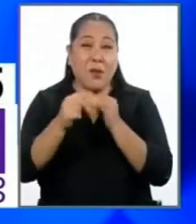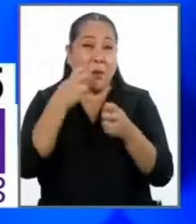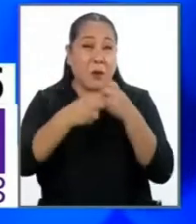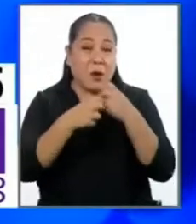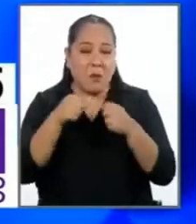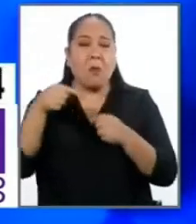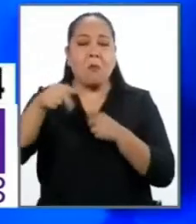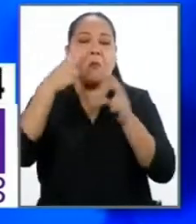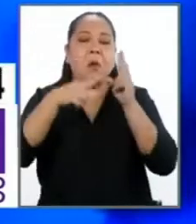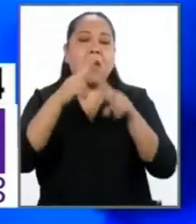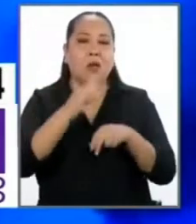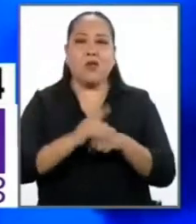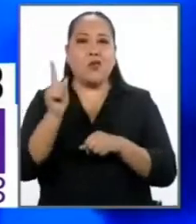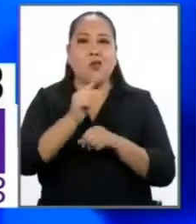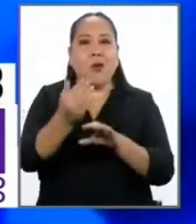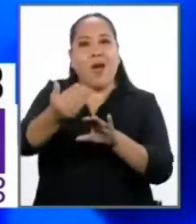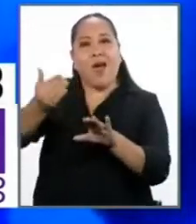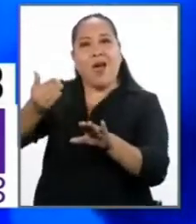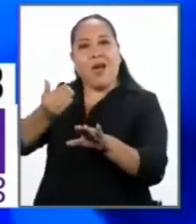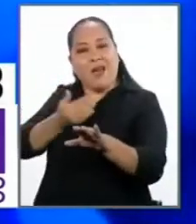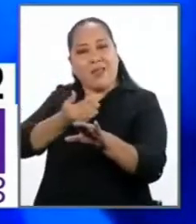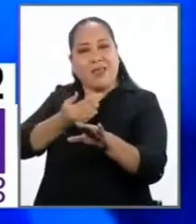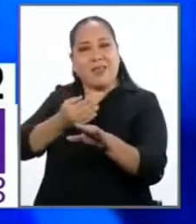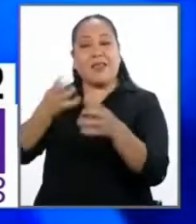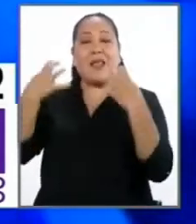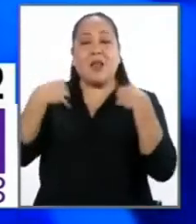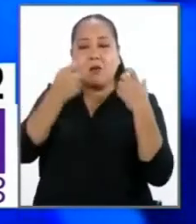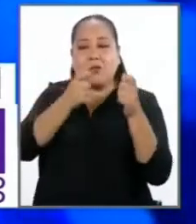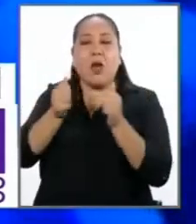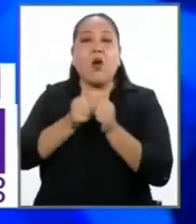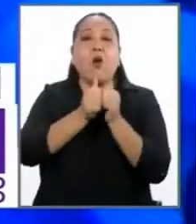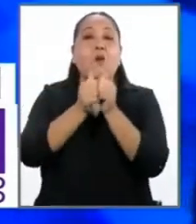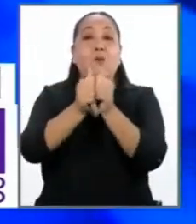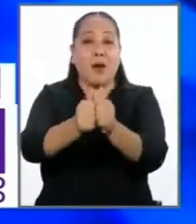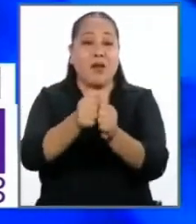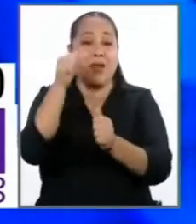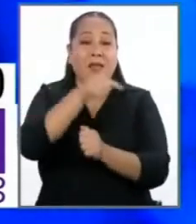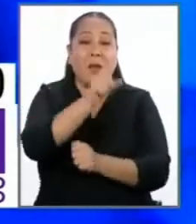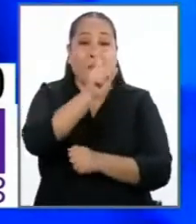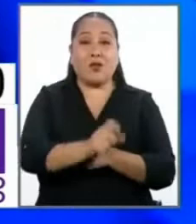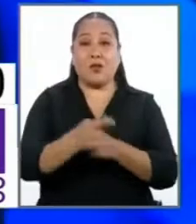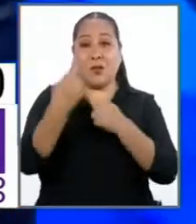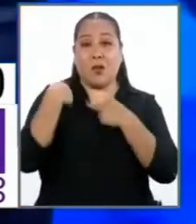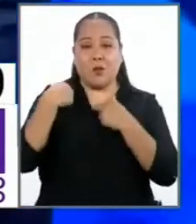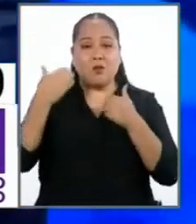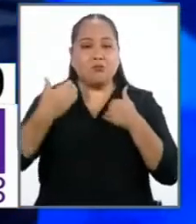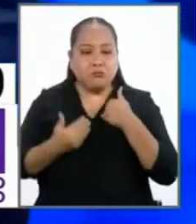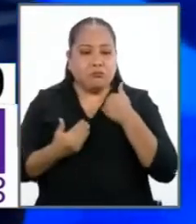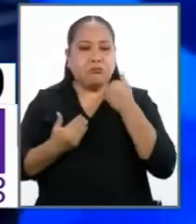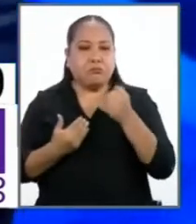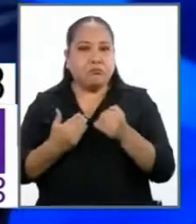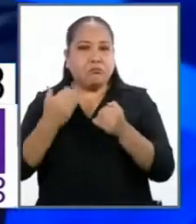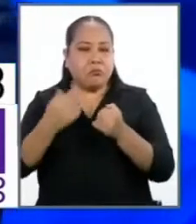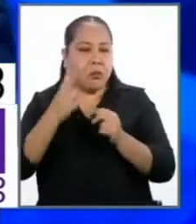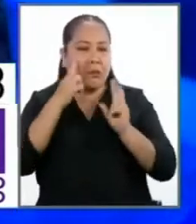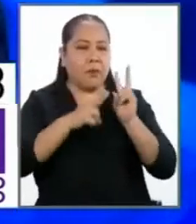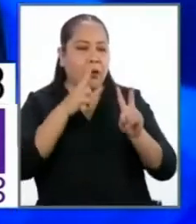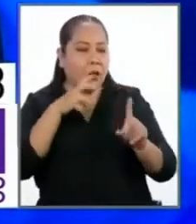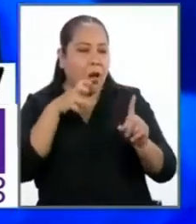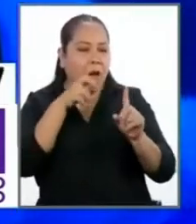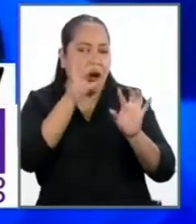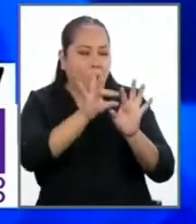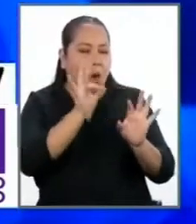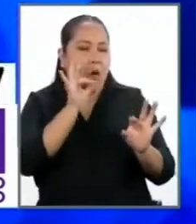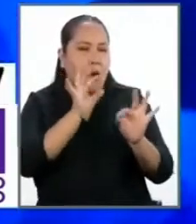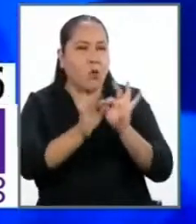convertirlo en un médico general, en donde acompaña al funcionario durante todo el proceso e identificar inmediatamente las irregularidades.